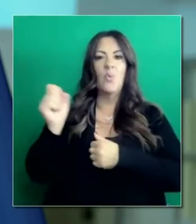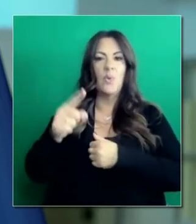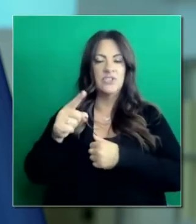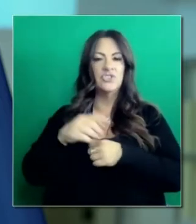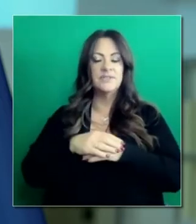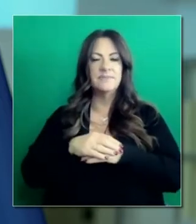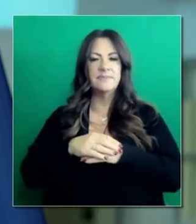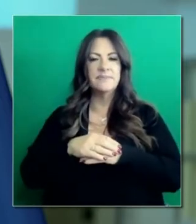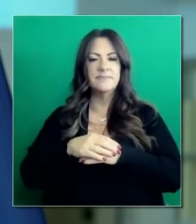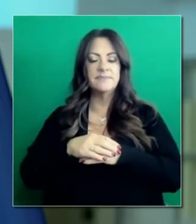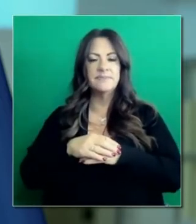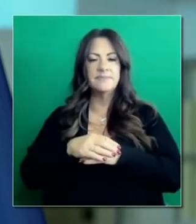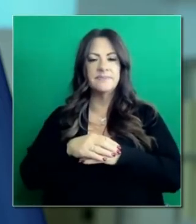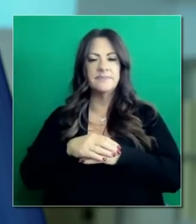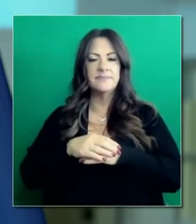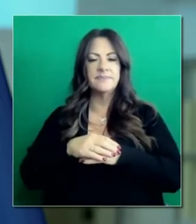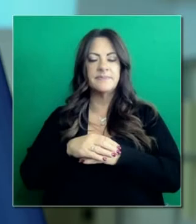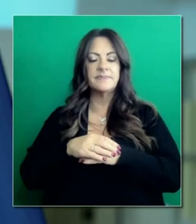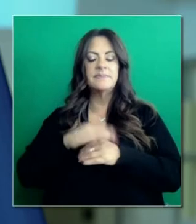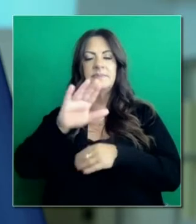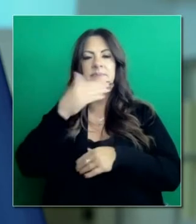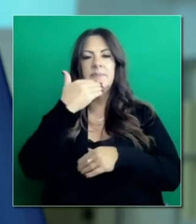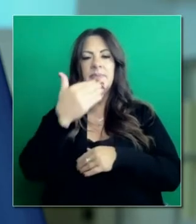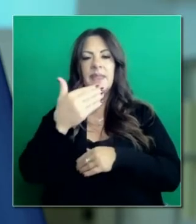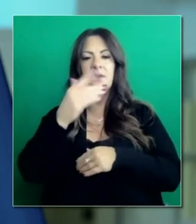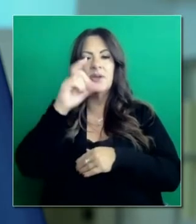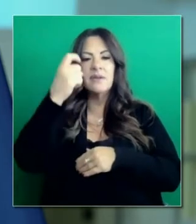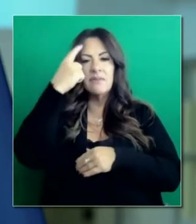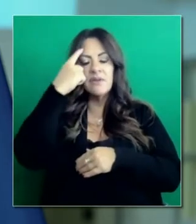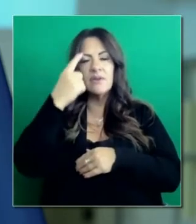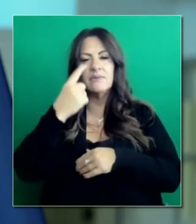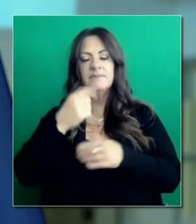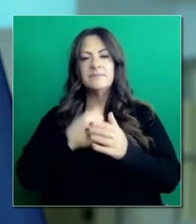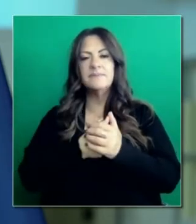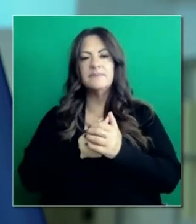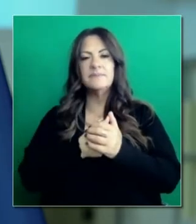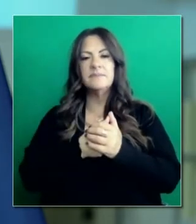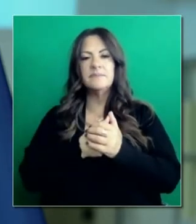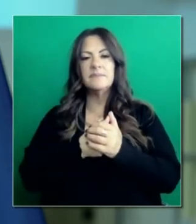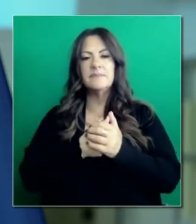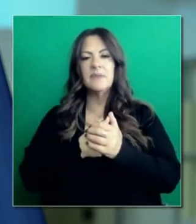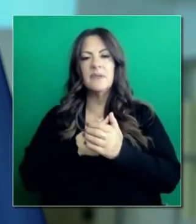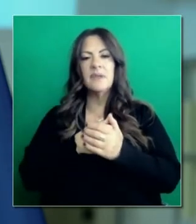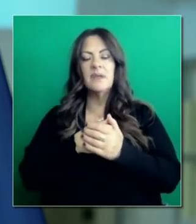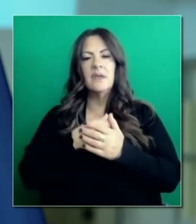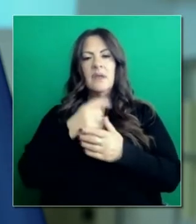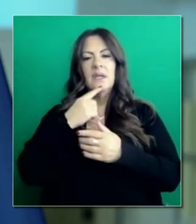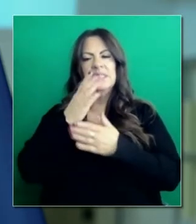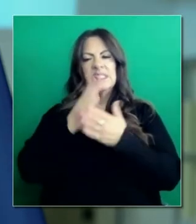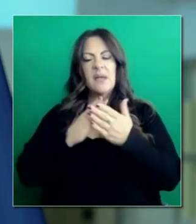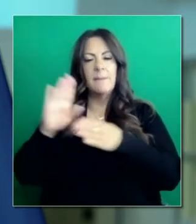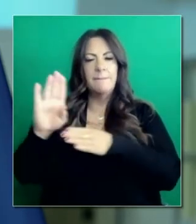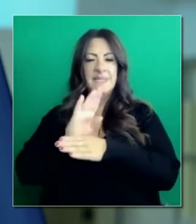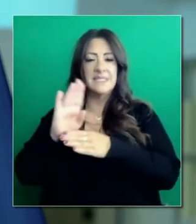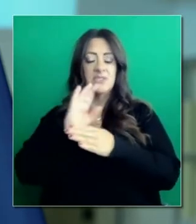Gobernador, muchas gracias. Tengo dos partes para las decisiones que se están